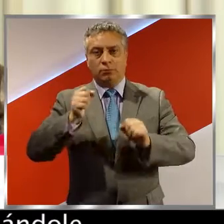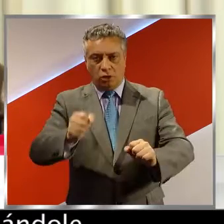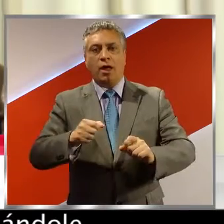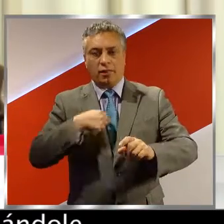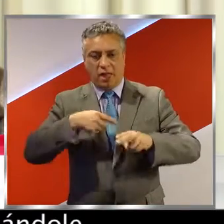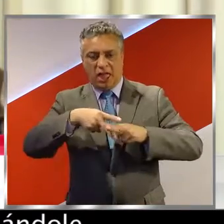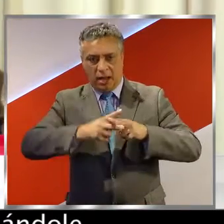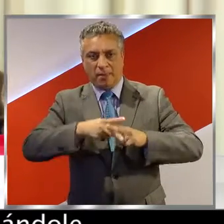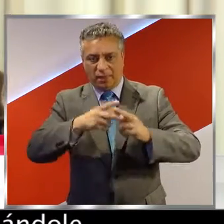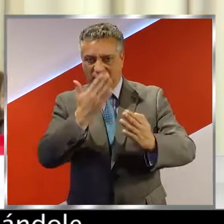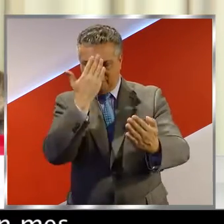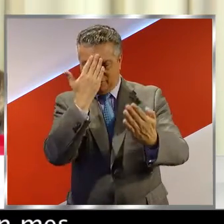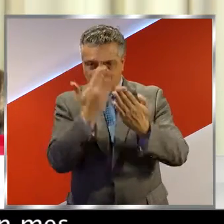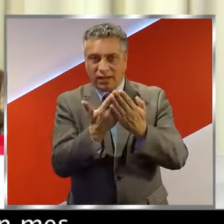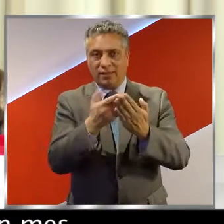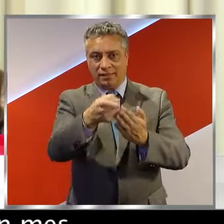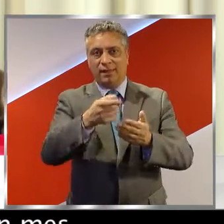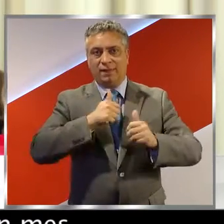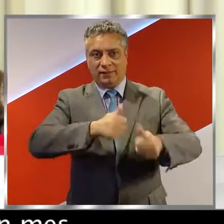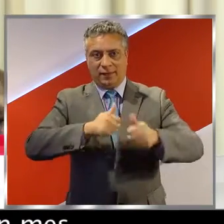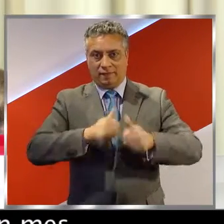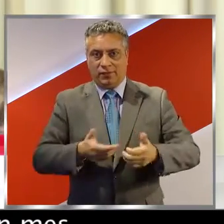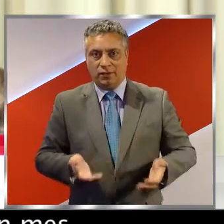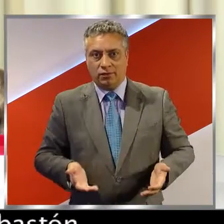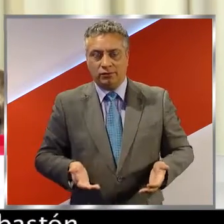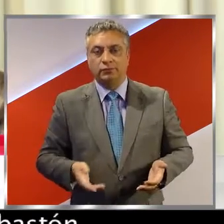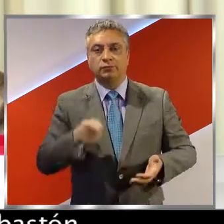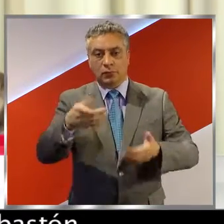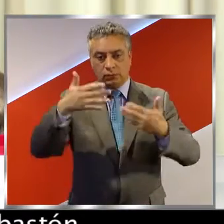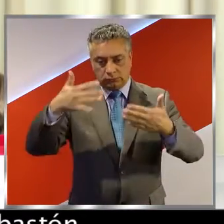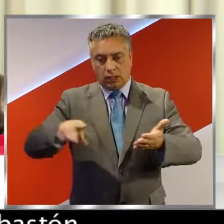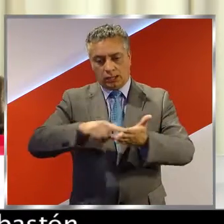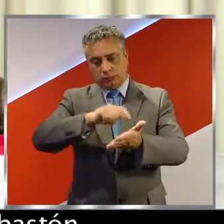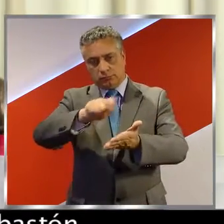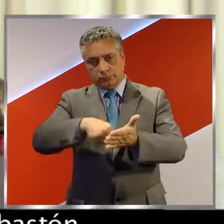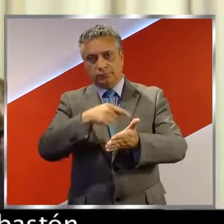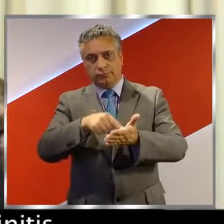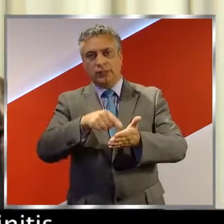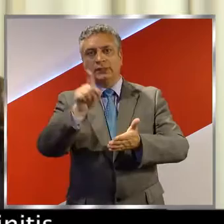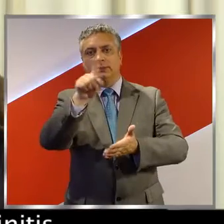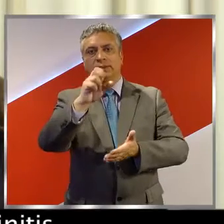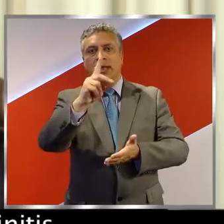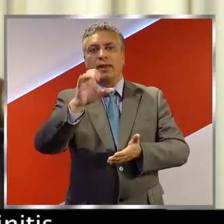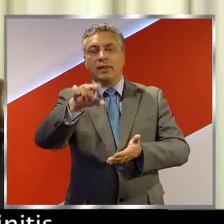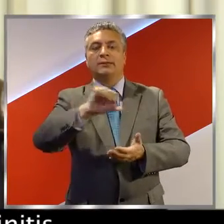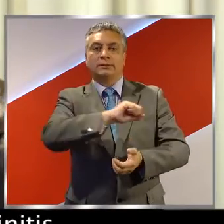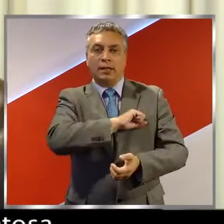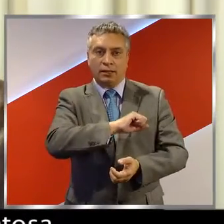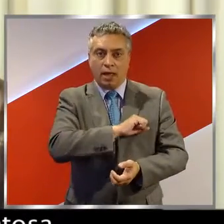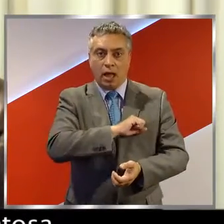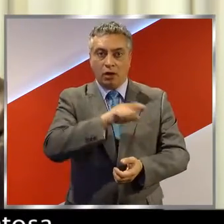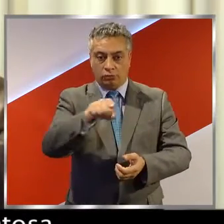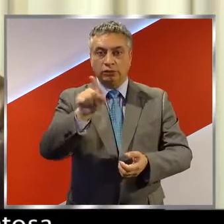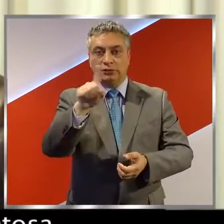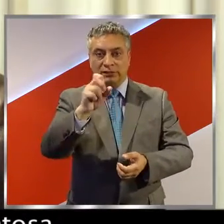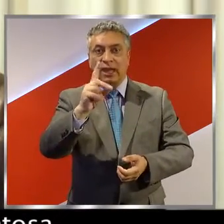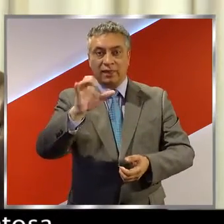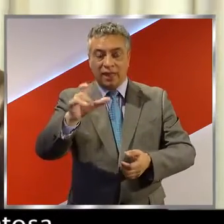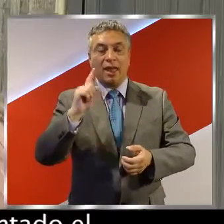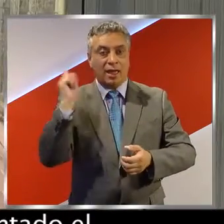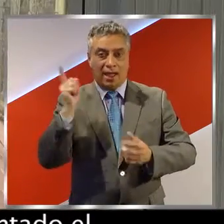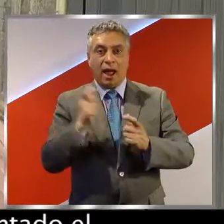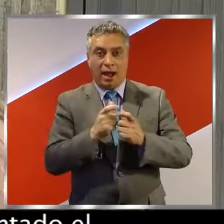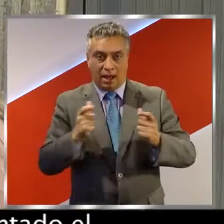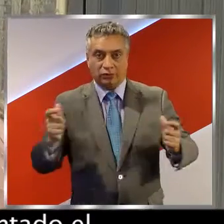Y a ella se le apoyó entregándolo a la monitora durante un mes, que le enseñó a usar el bastón, ¿cierto? Porque ella tiene la retinitis, para esa retinitis